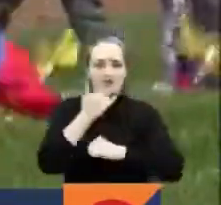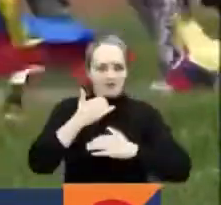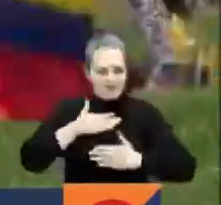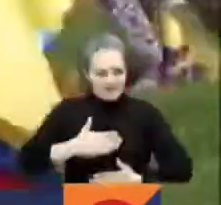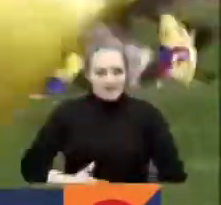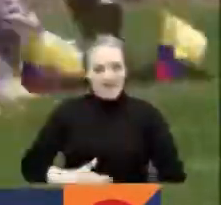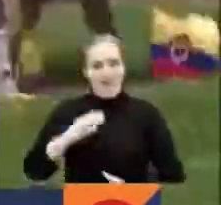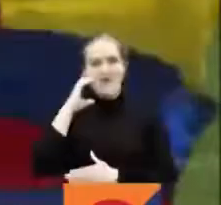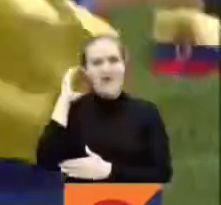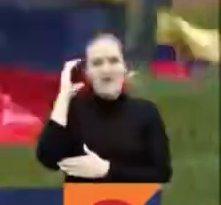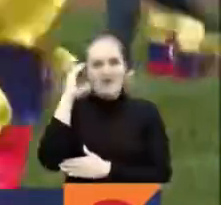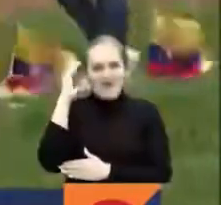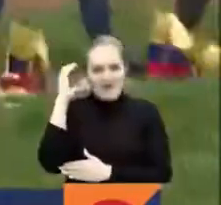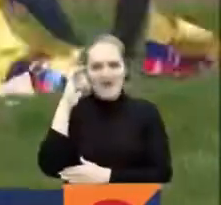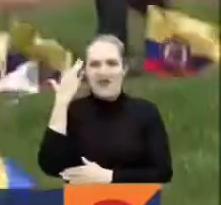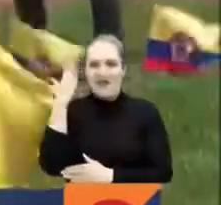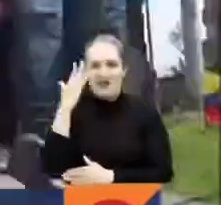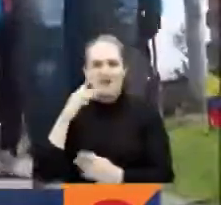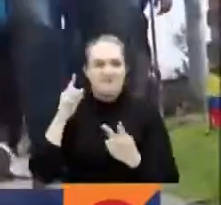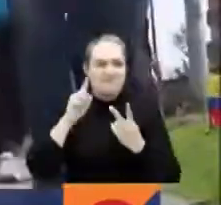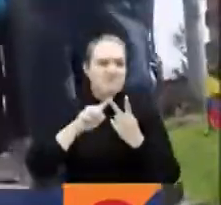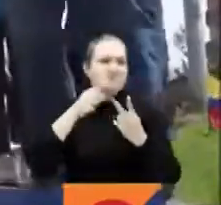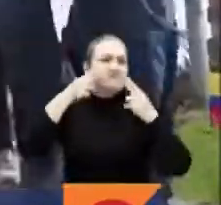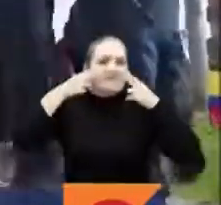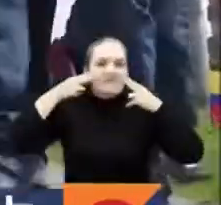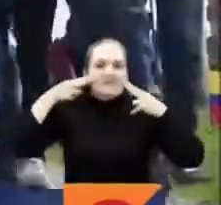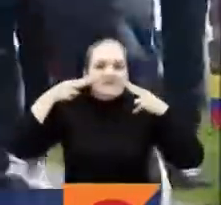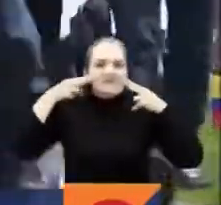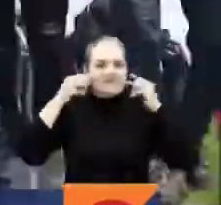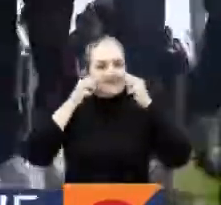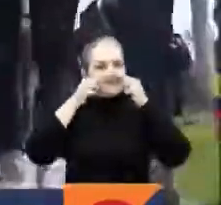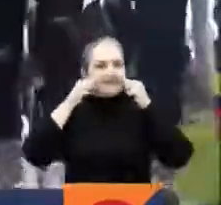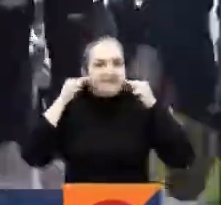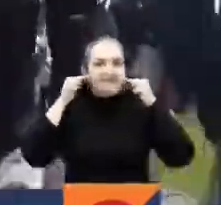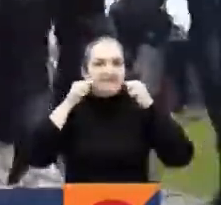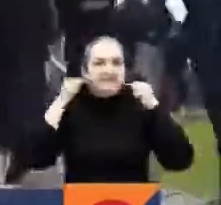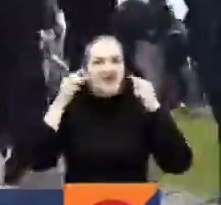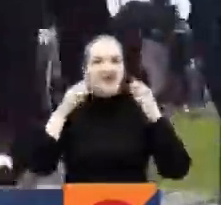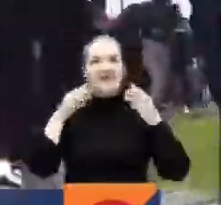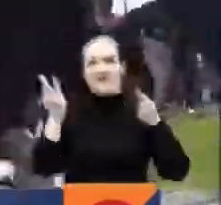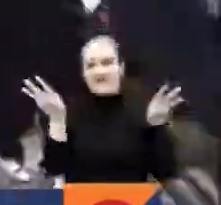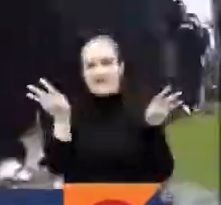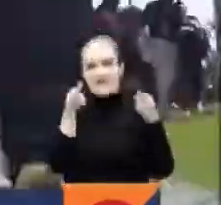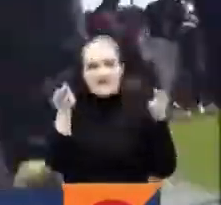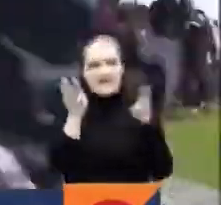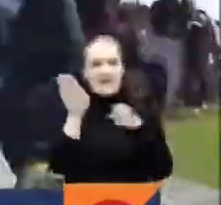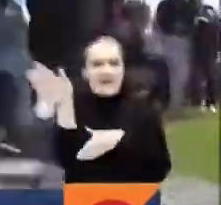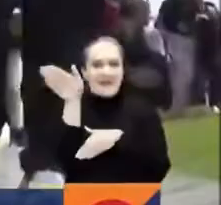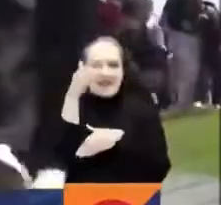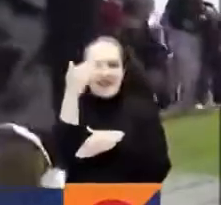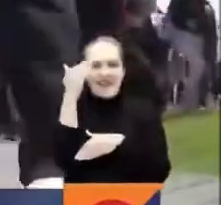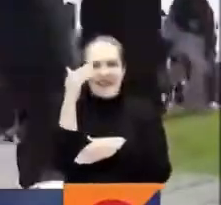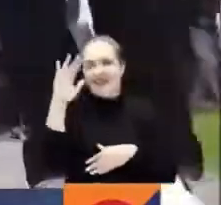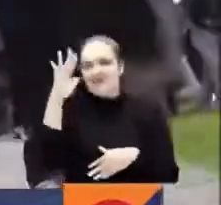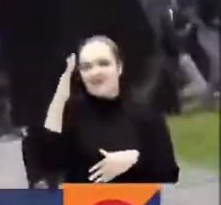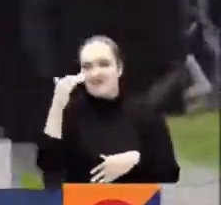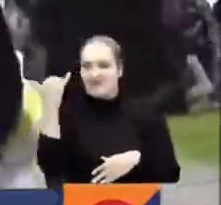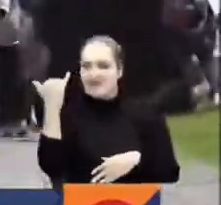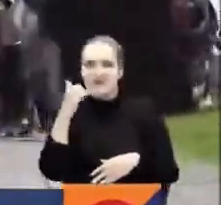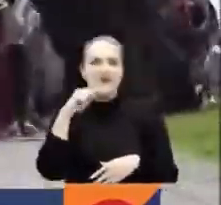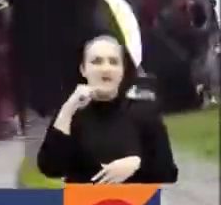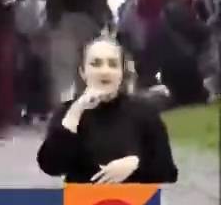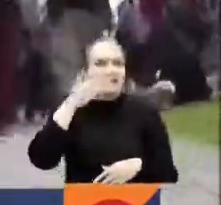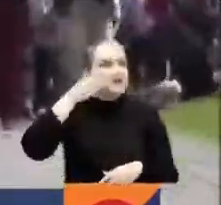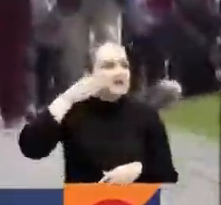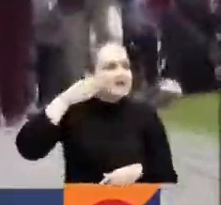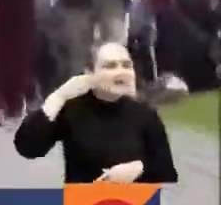muchas banderas, muchas caras pintadas con ese color amarillo, azul y rojo. Muchos niños, incluso familias con sus mascotas han